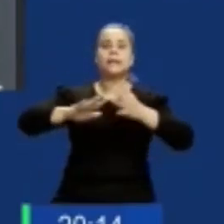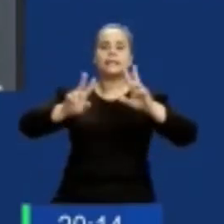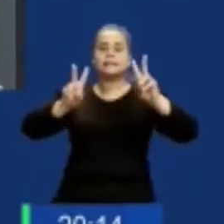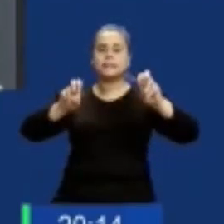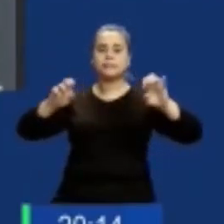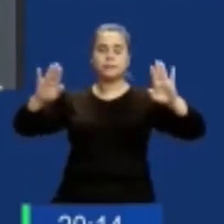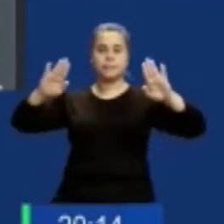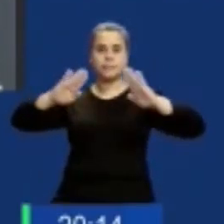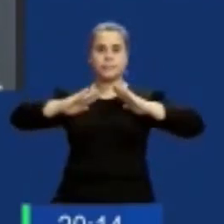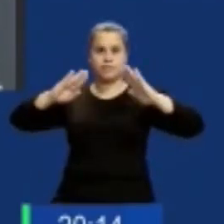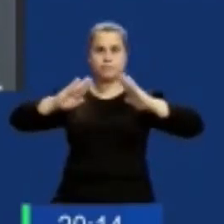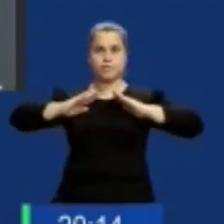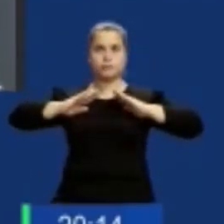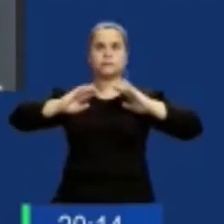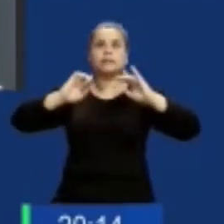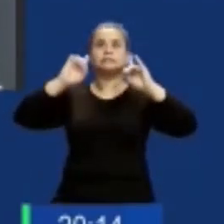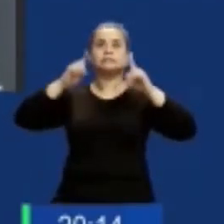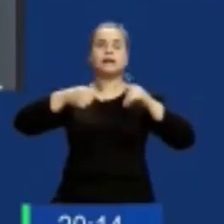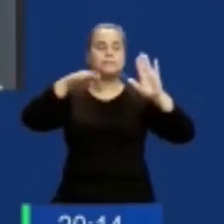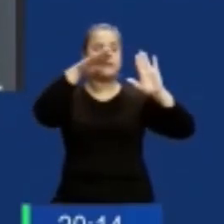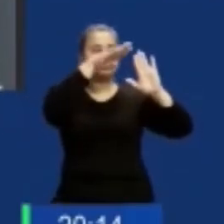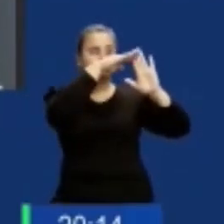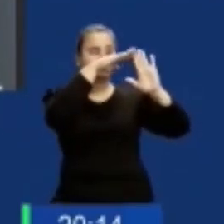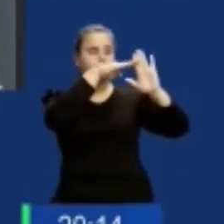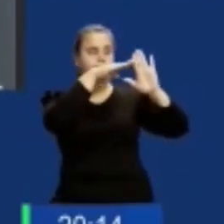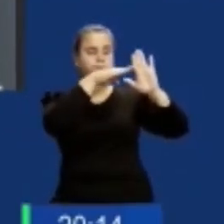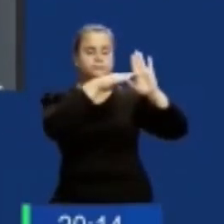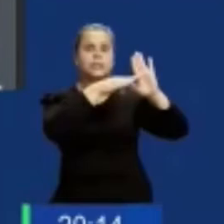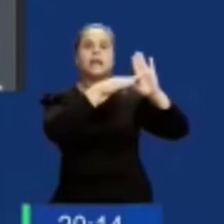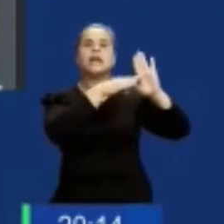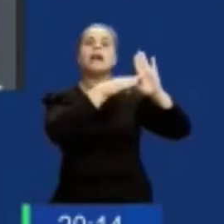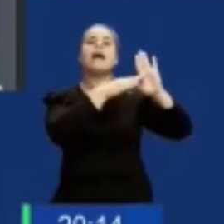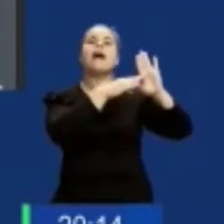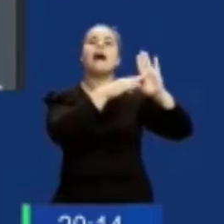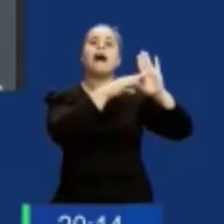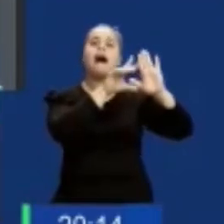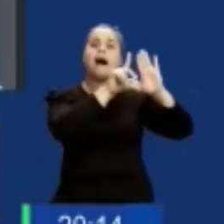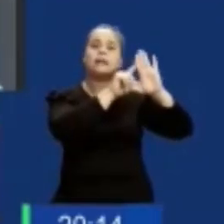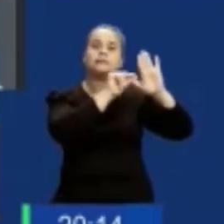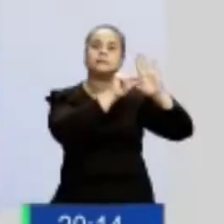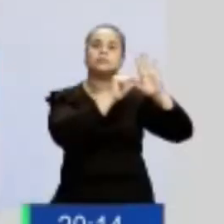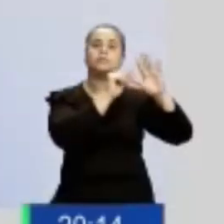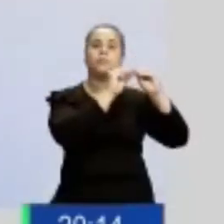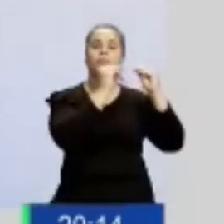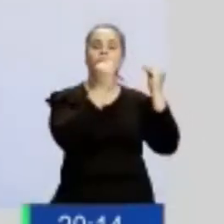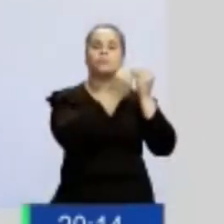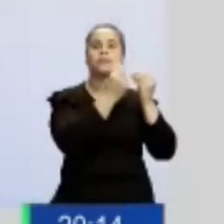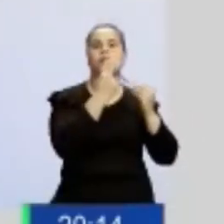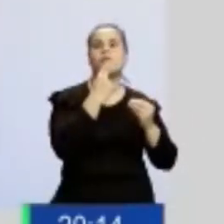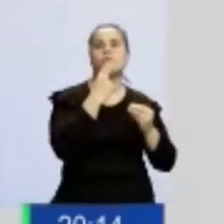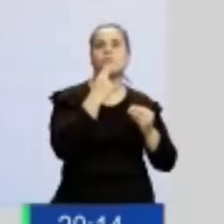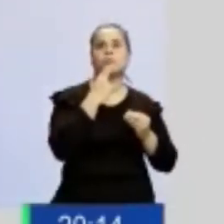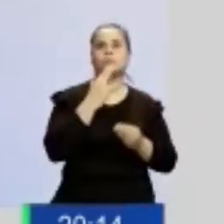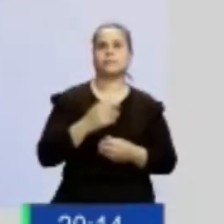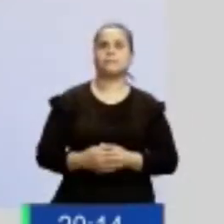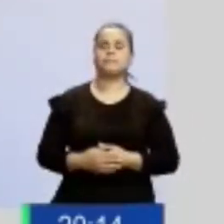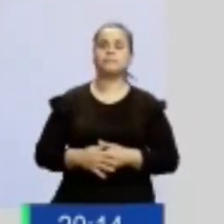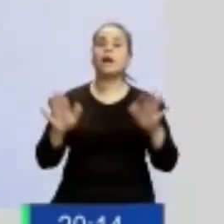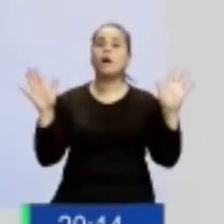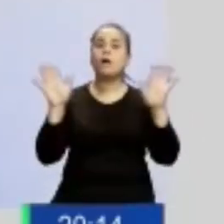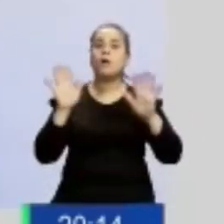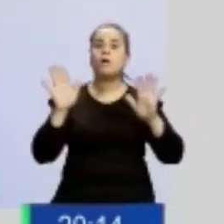en un protocolo con 11 artículos. Ella lo explica de mejor manera y la escuchamos a Carolina Magdalardo. Hola, soy Carolina